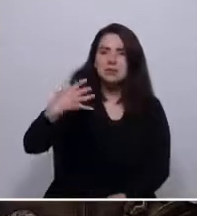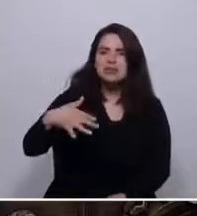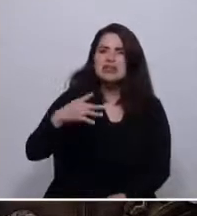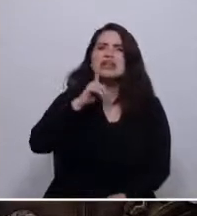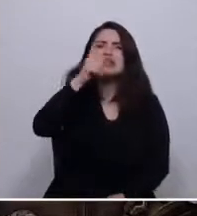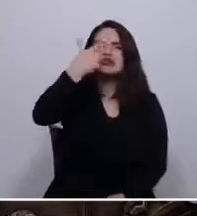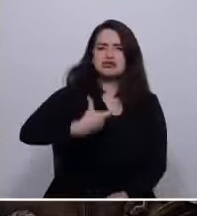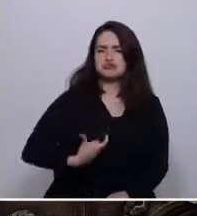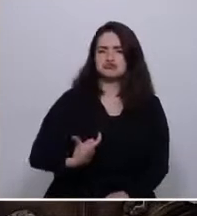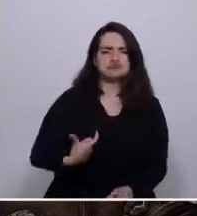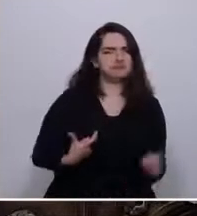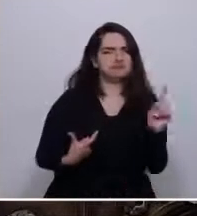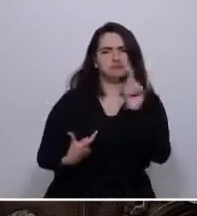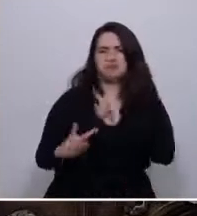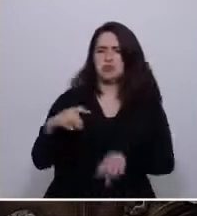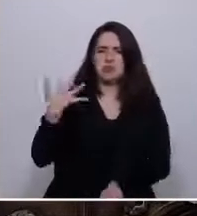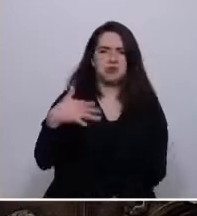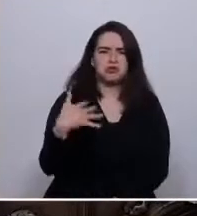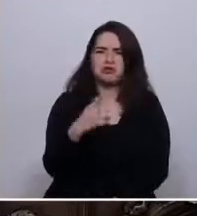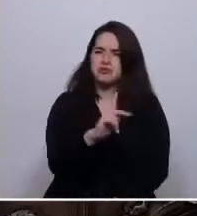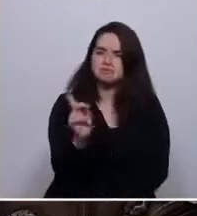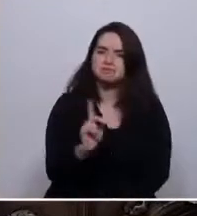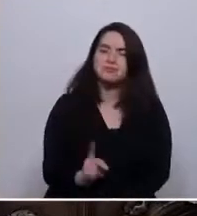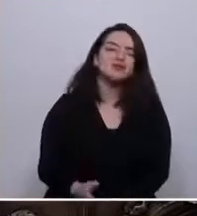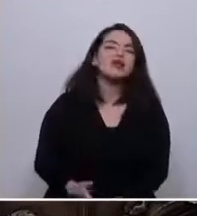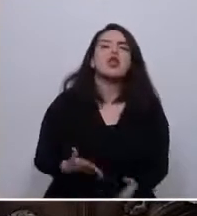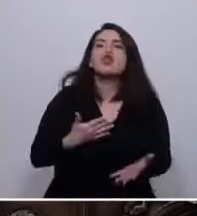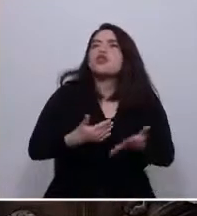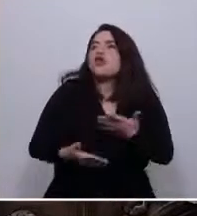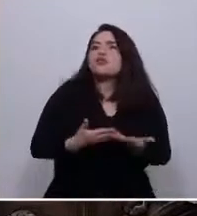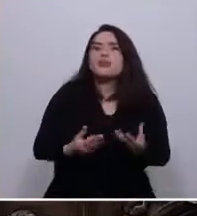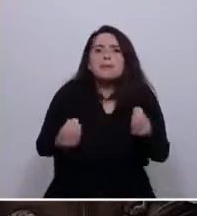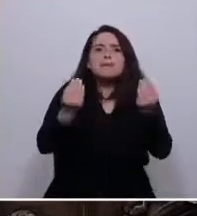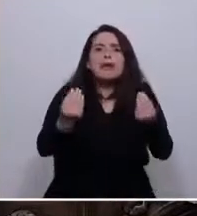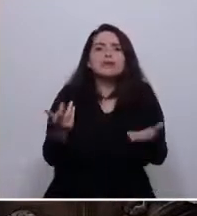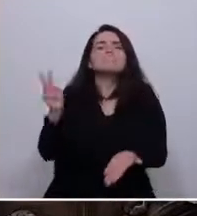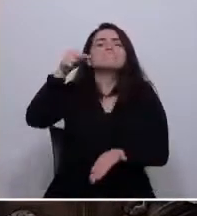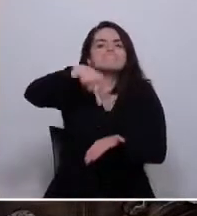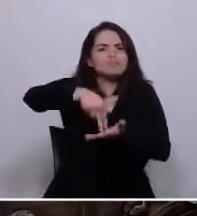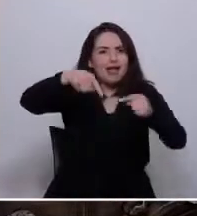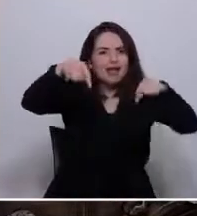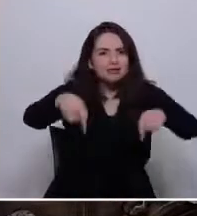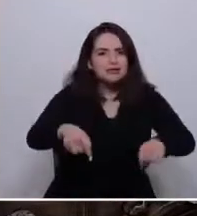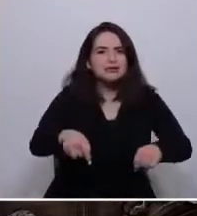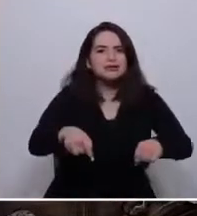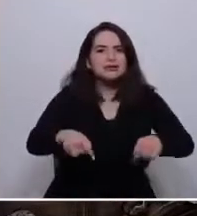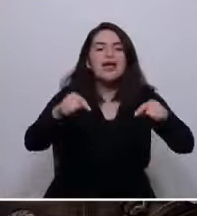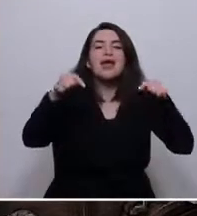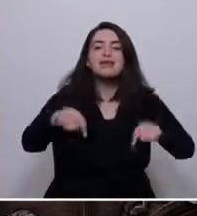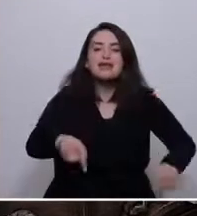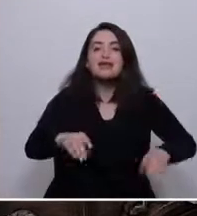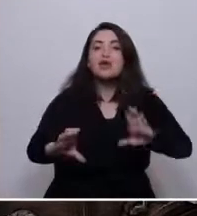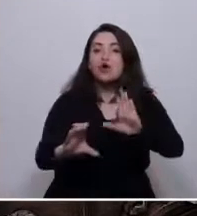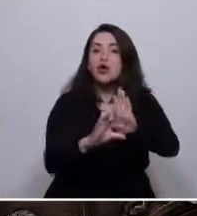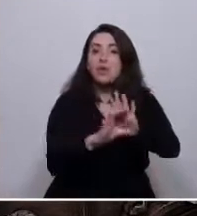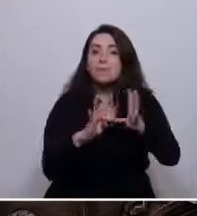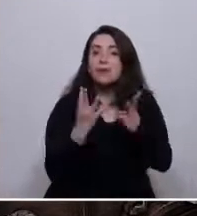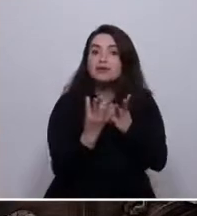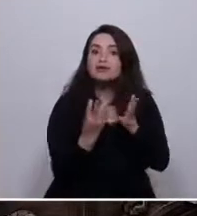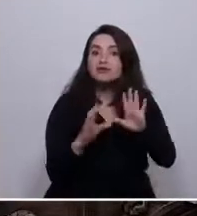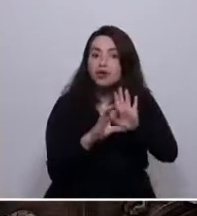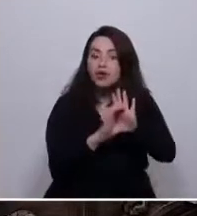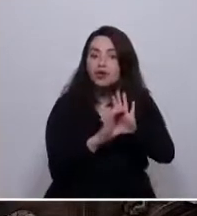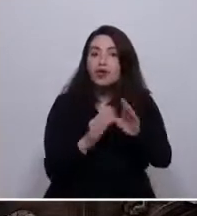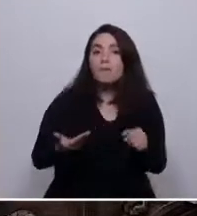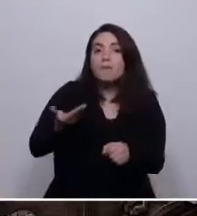somos, sino dónde y para qué estamos. Y estamos en una convención para proponer